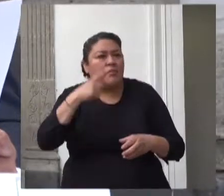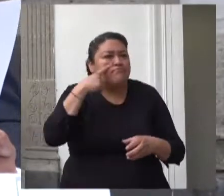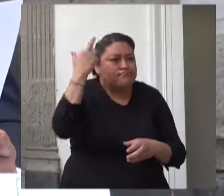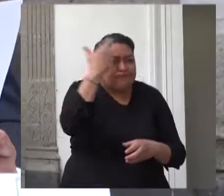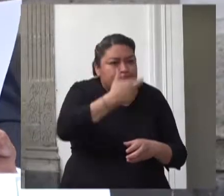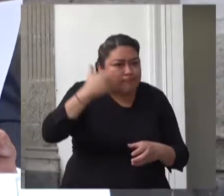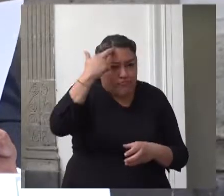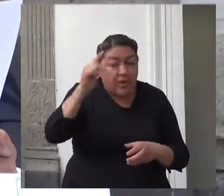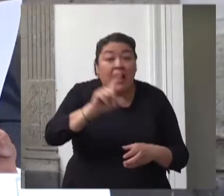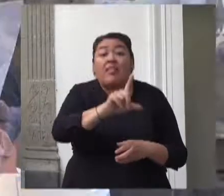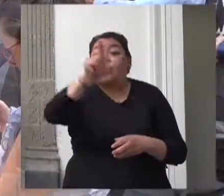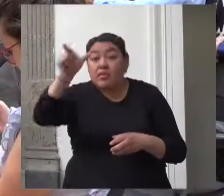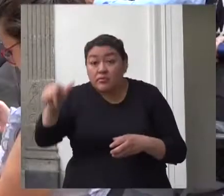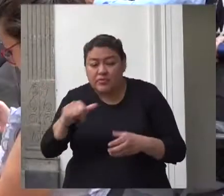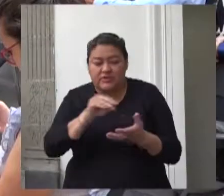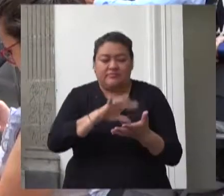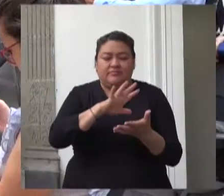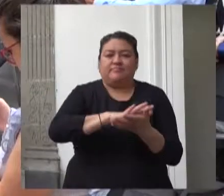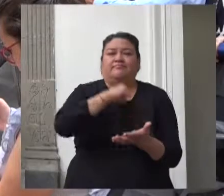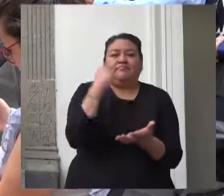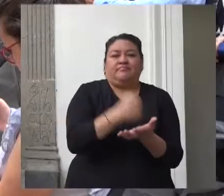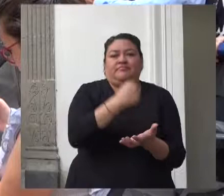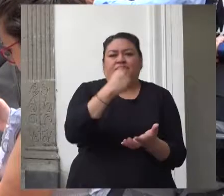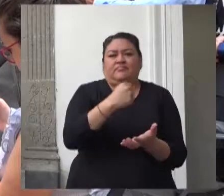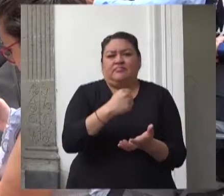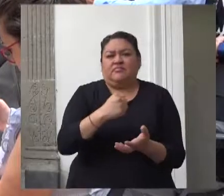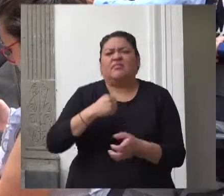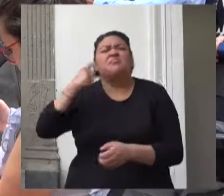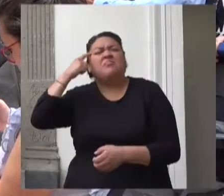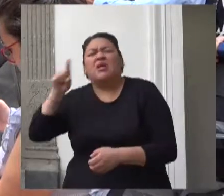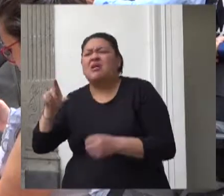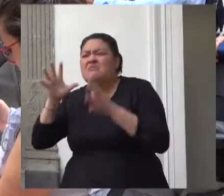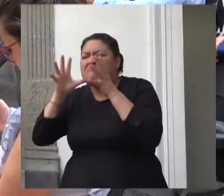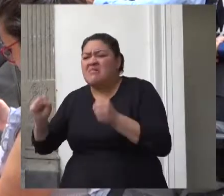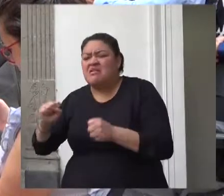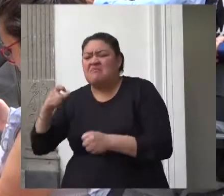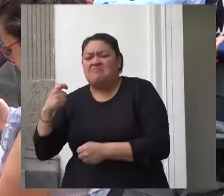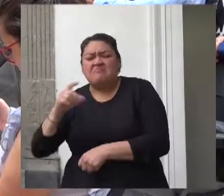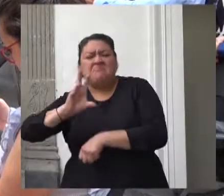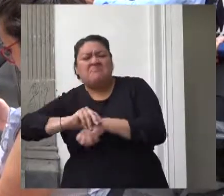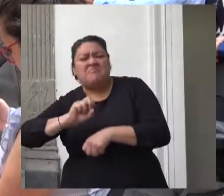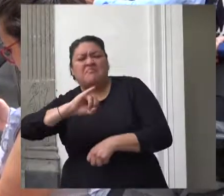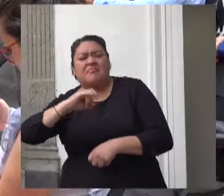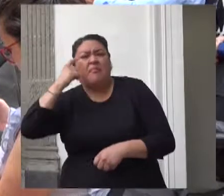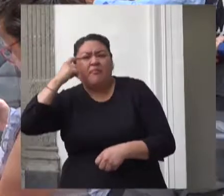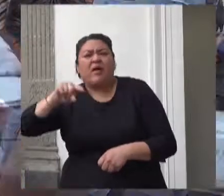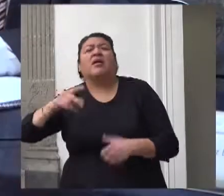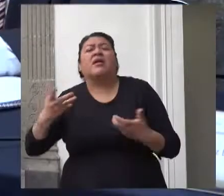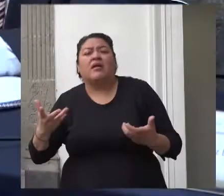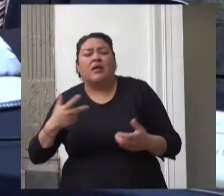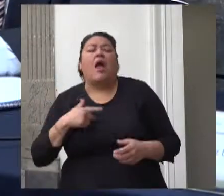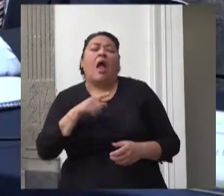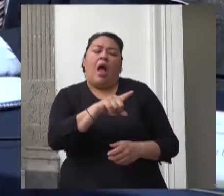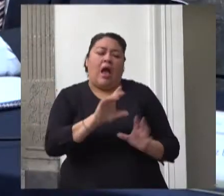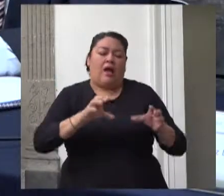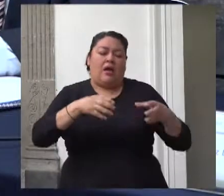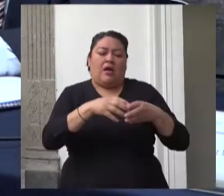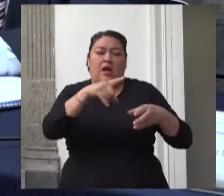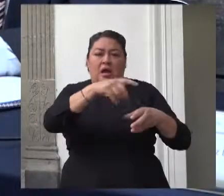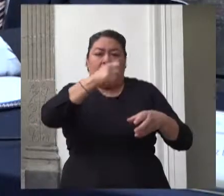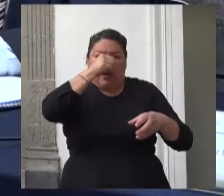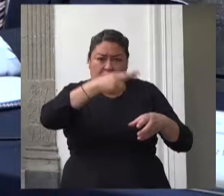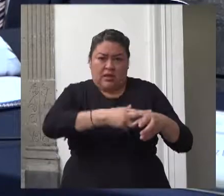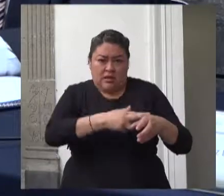primera tiene por objeto asegurar que la dependencia que ejecutará el programa cuenta con